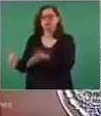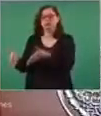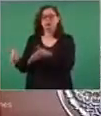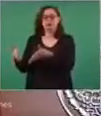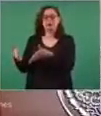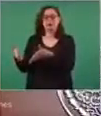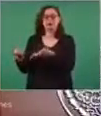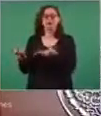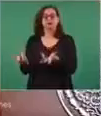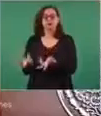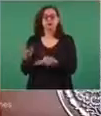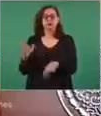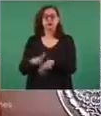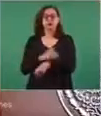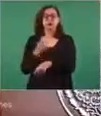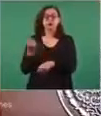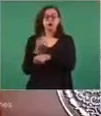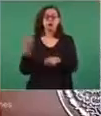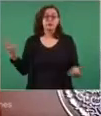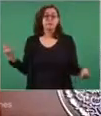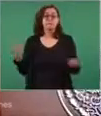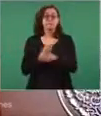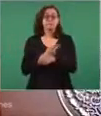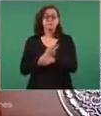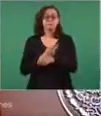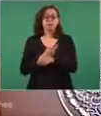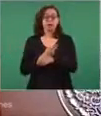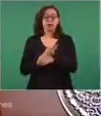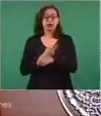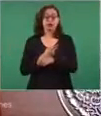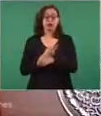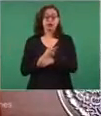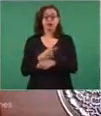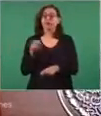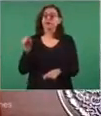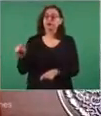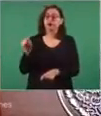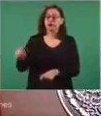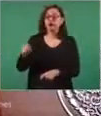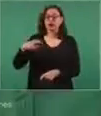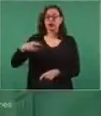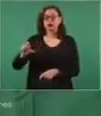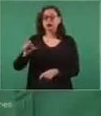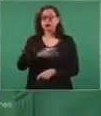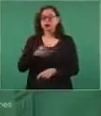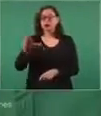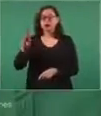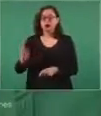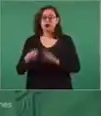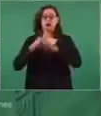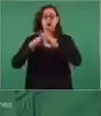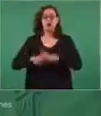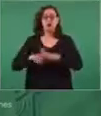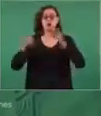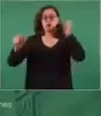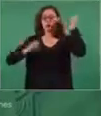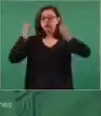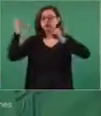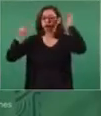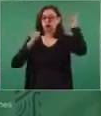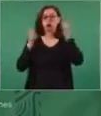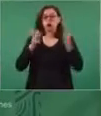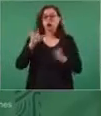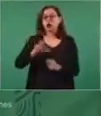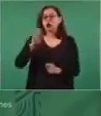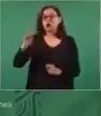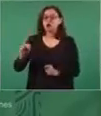mucho tiempo, desde que se inició el auge turístico en Cancún, pues es el norte